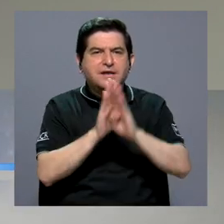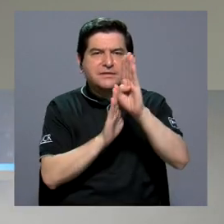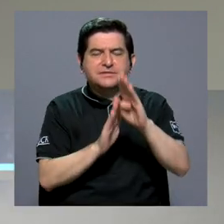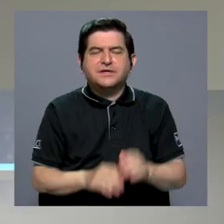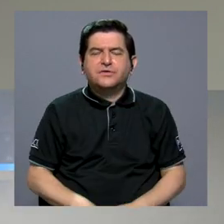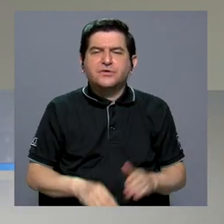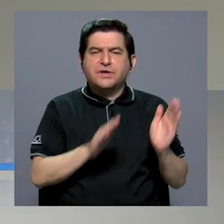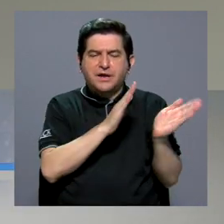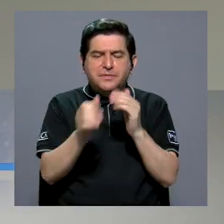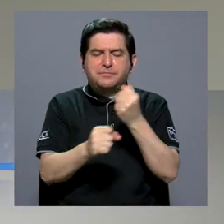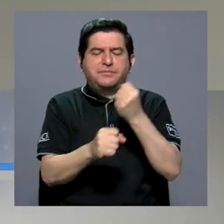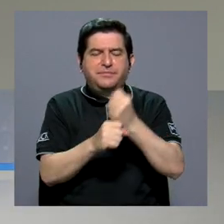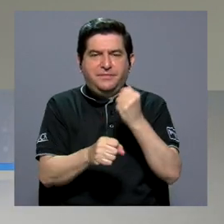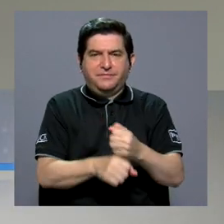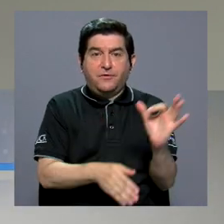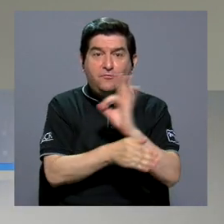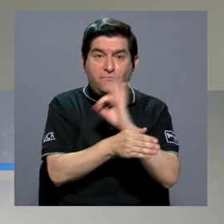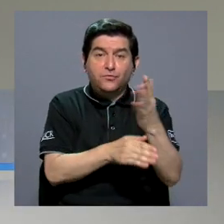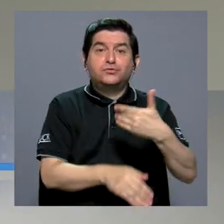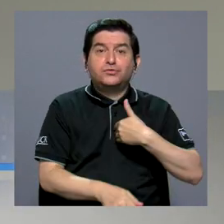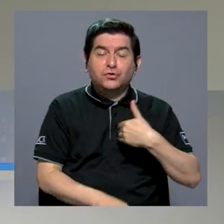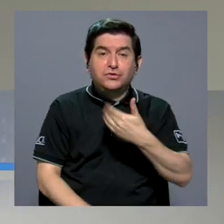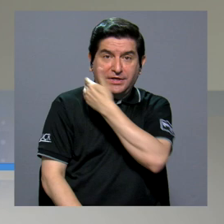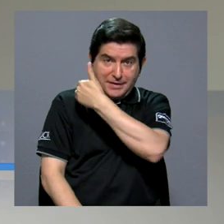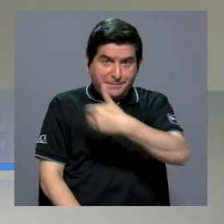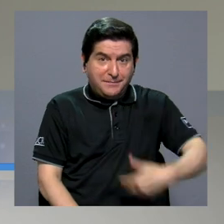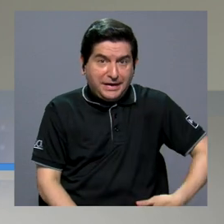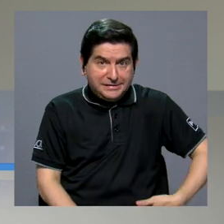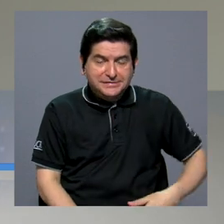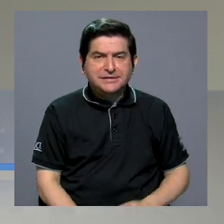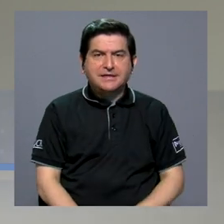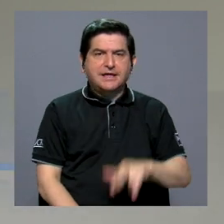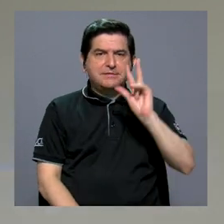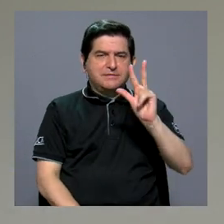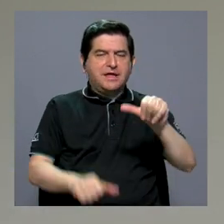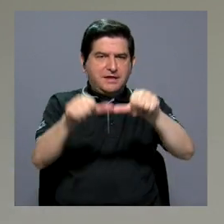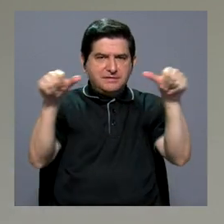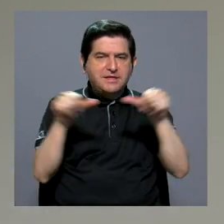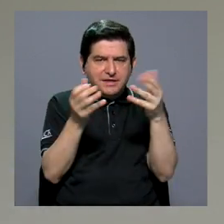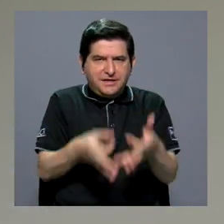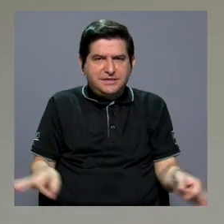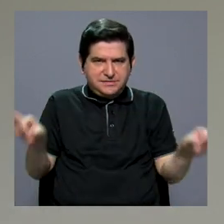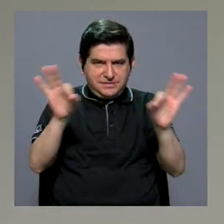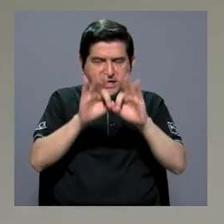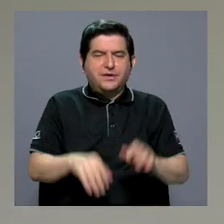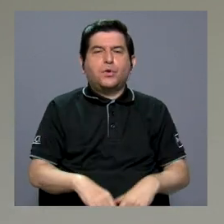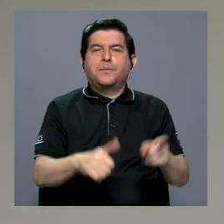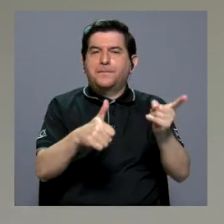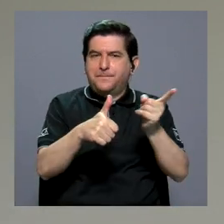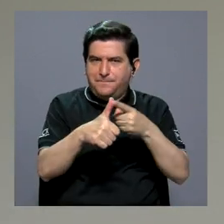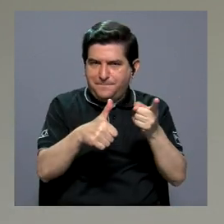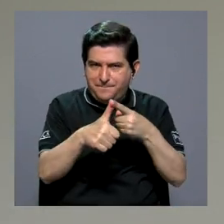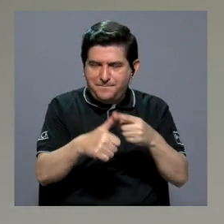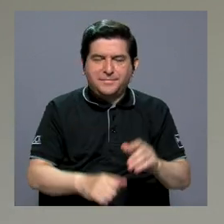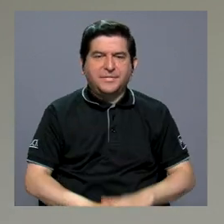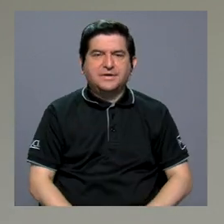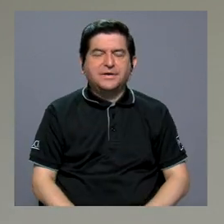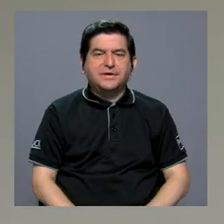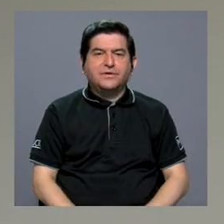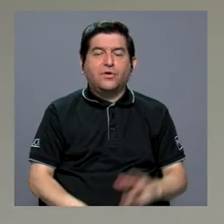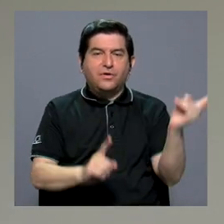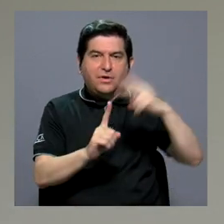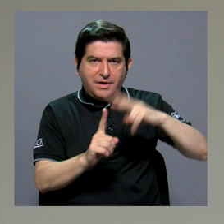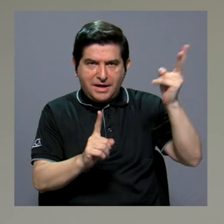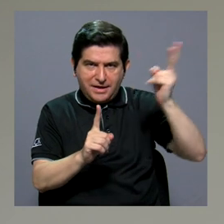desarrolla un plan de trabajo y básicamente las funciones que tiene el presidente refieren a tres aspectos fundamentales. El primero